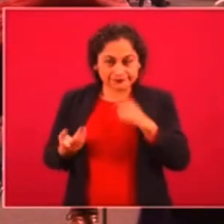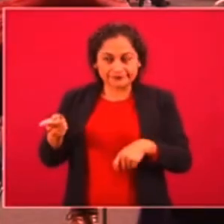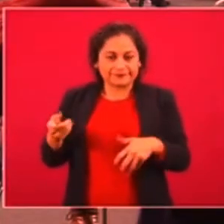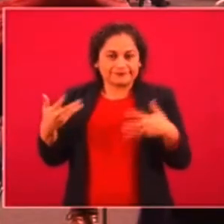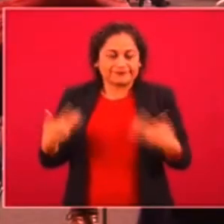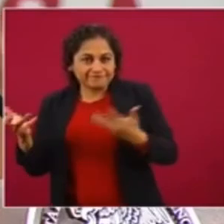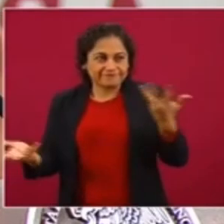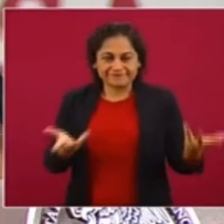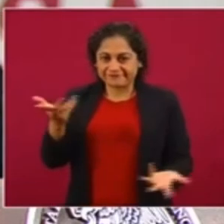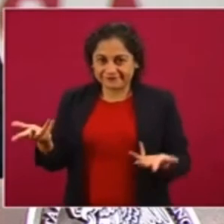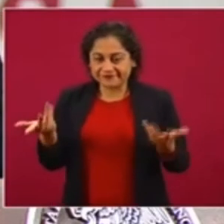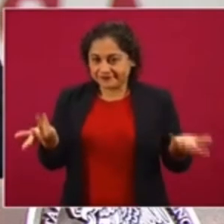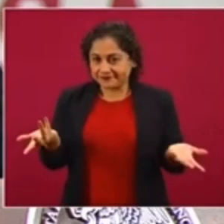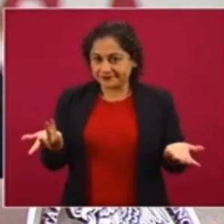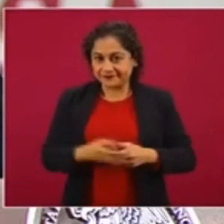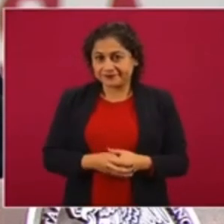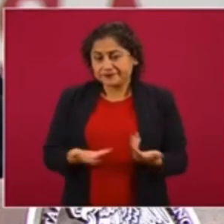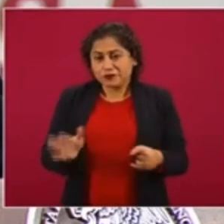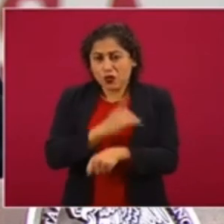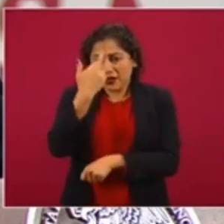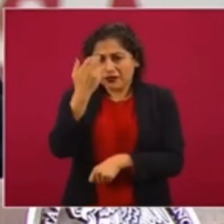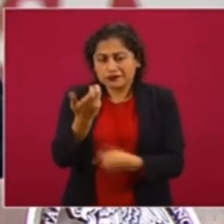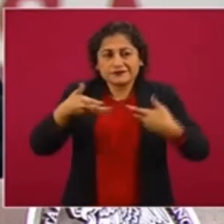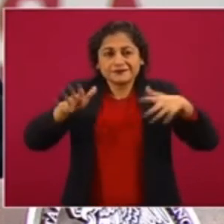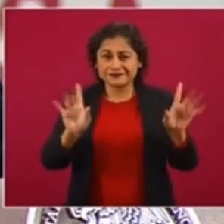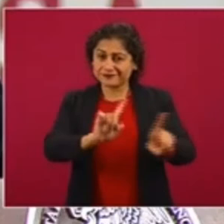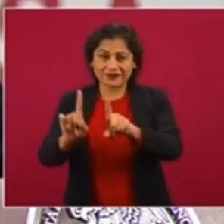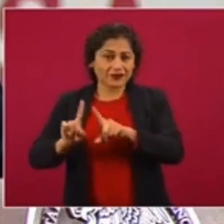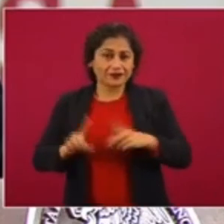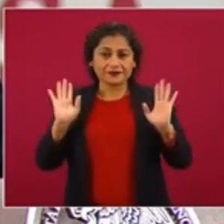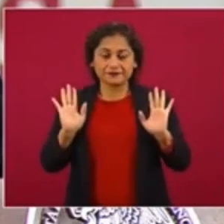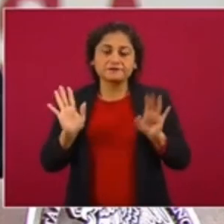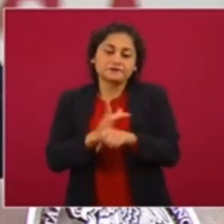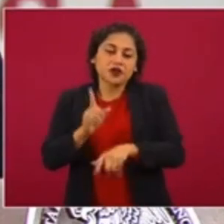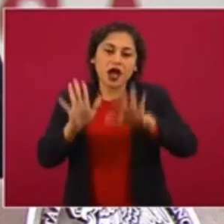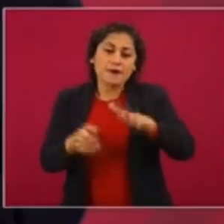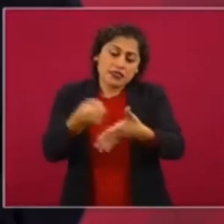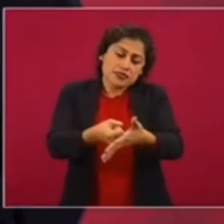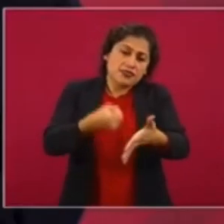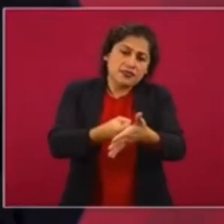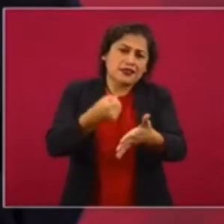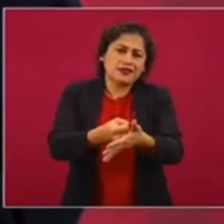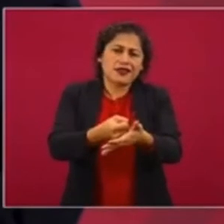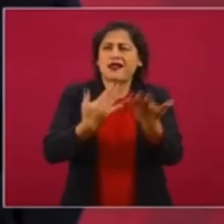ultraderechistas. En varias razones, se cansan de ser como eran.